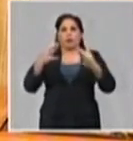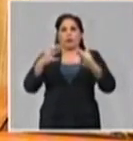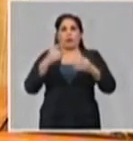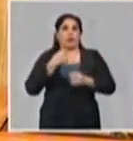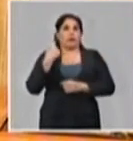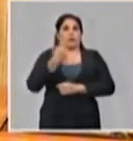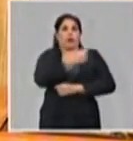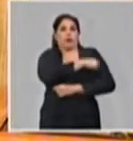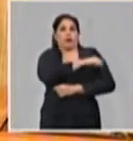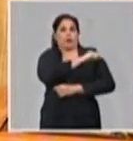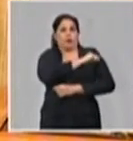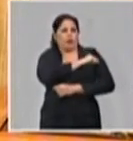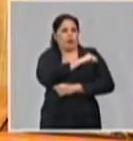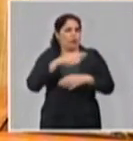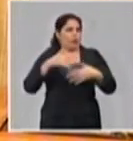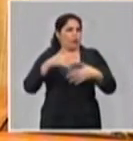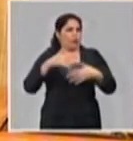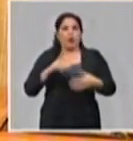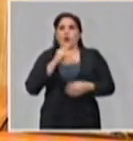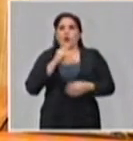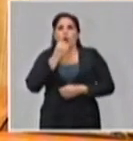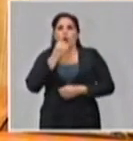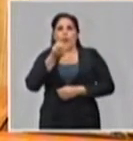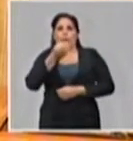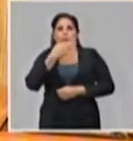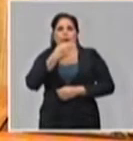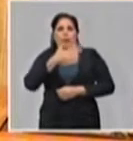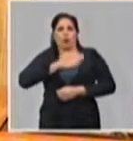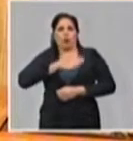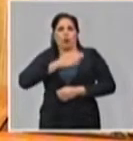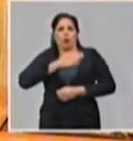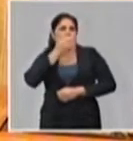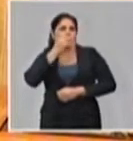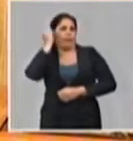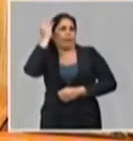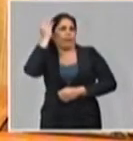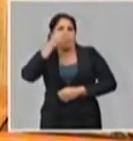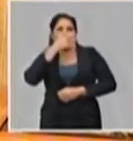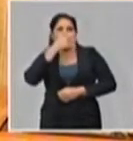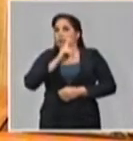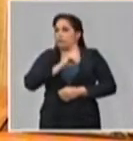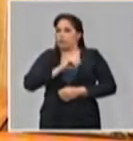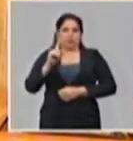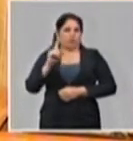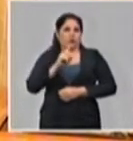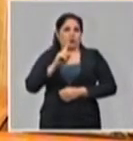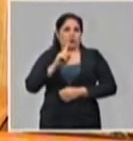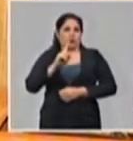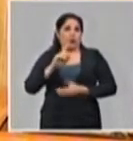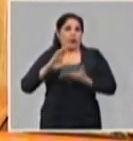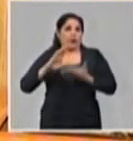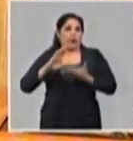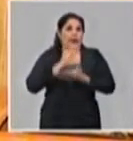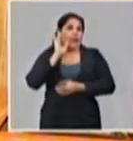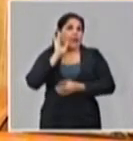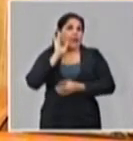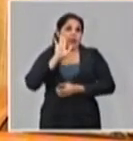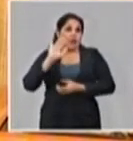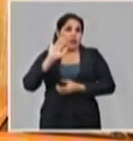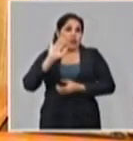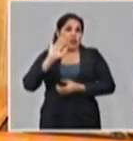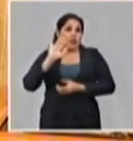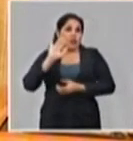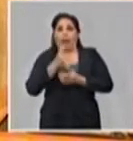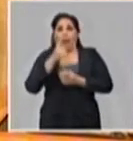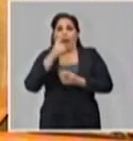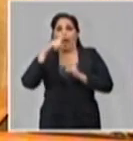para la población es no automedicarse. los antibióticos aquí no son eficaces. Es decir, los antibióticos